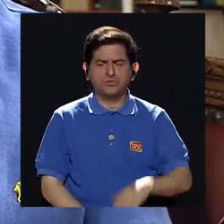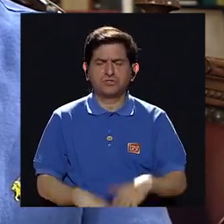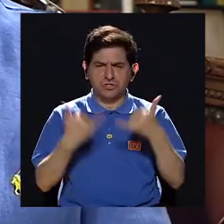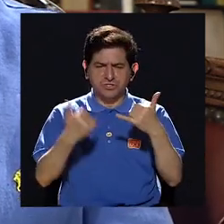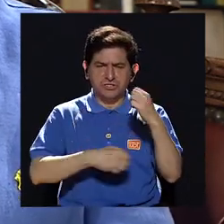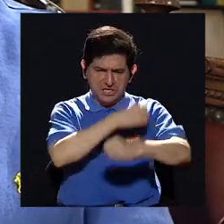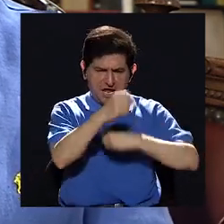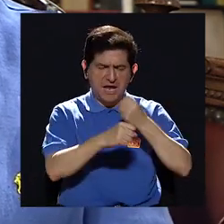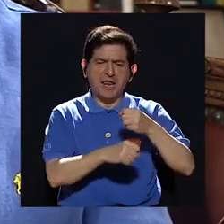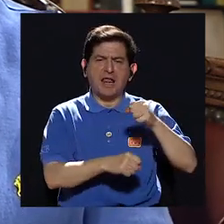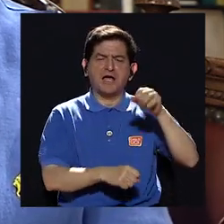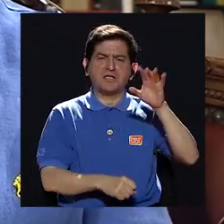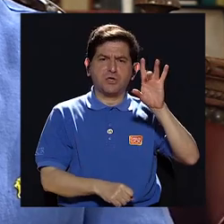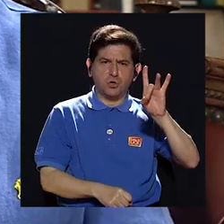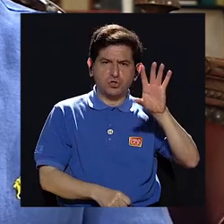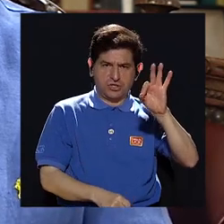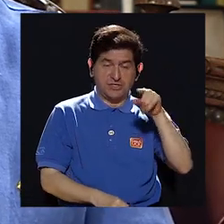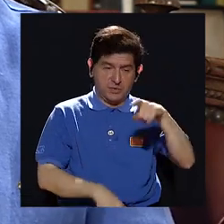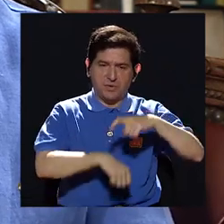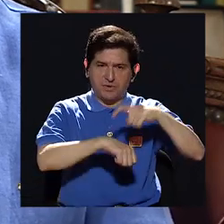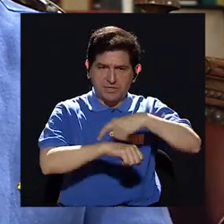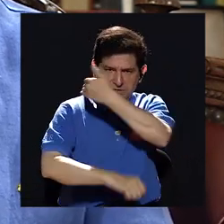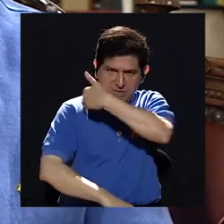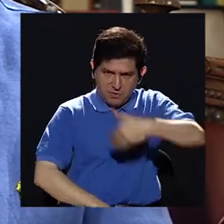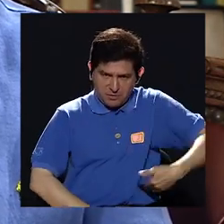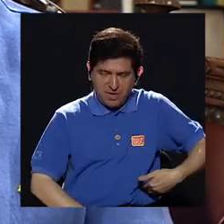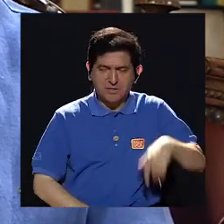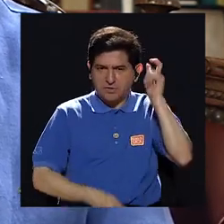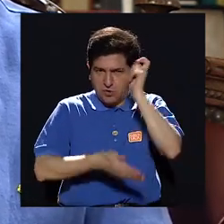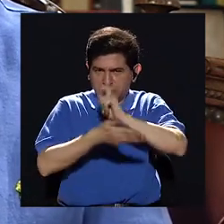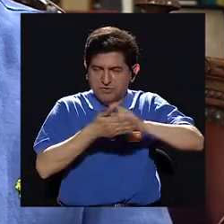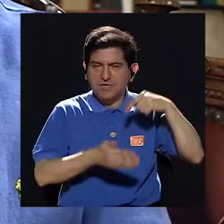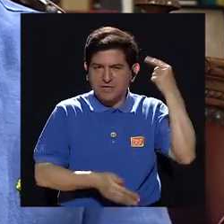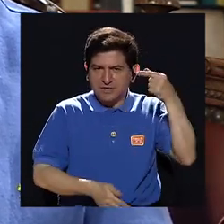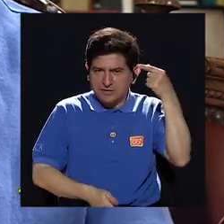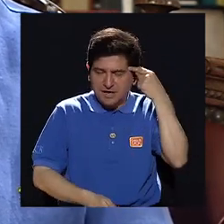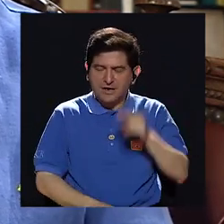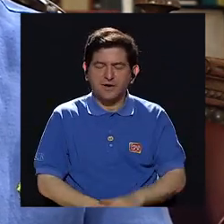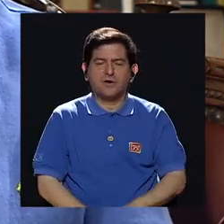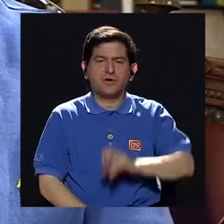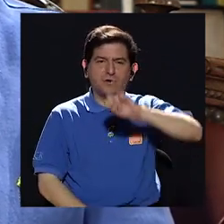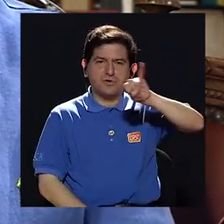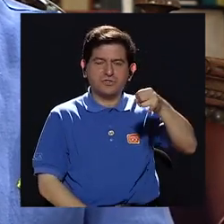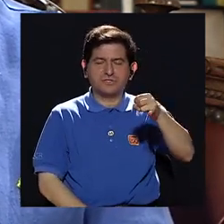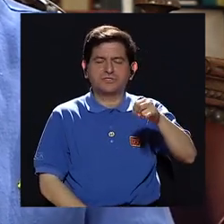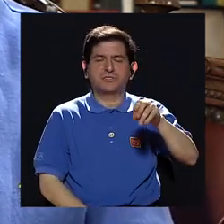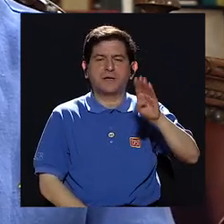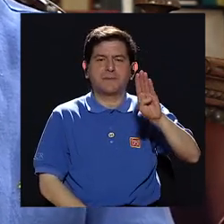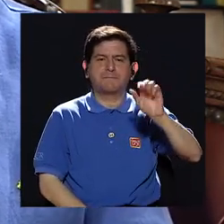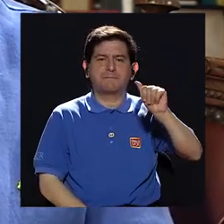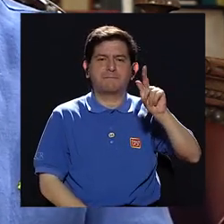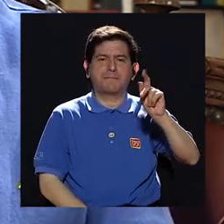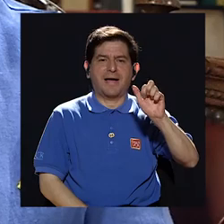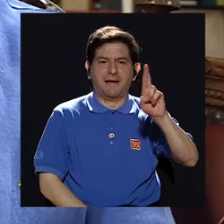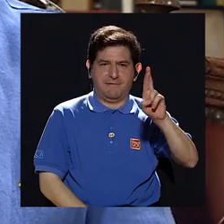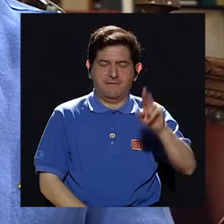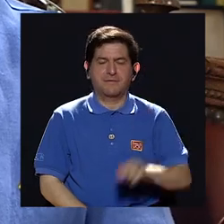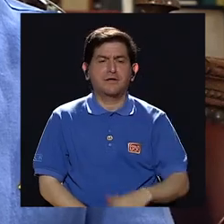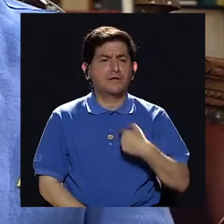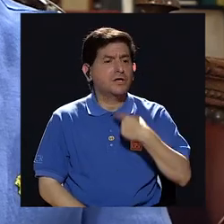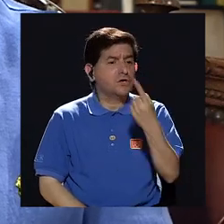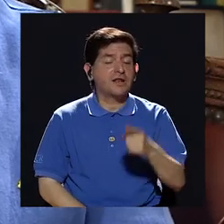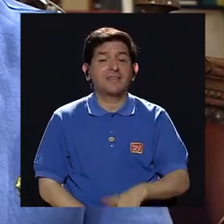cuando ya es presidente Bush y el secretario de Estado es Jim Baker y yo le dije a Jim Baker